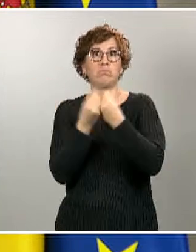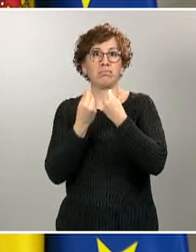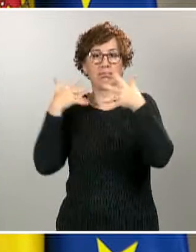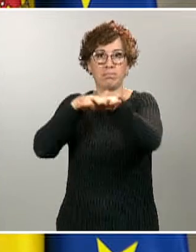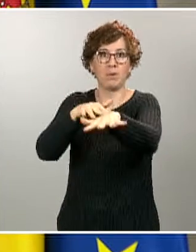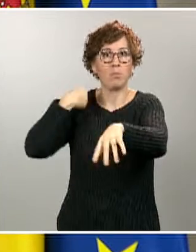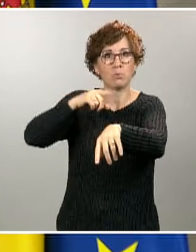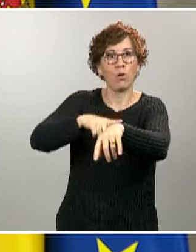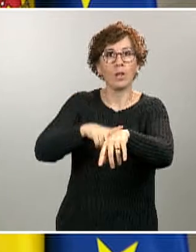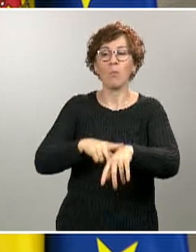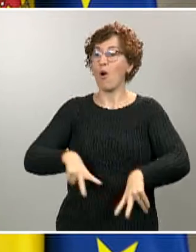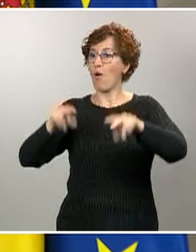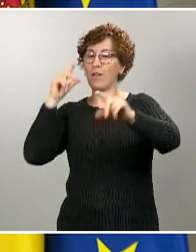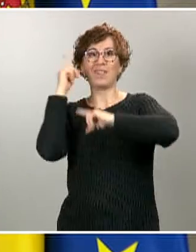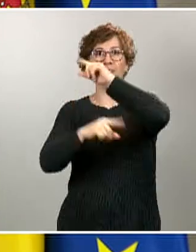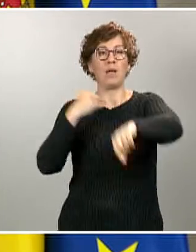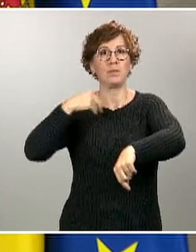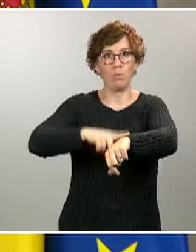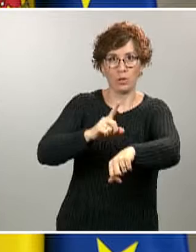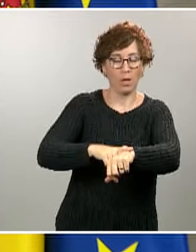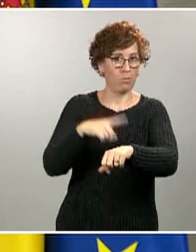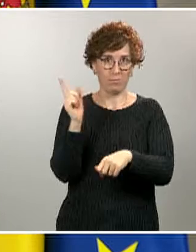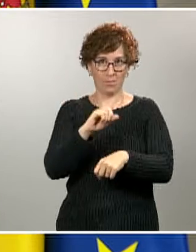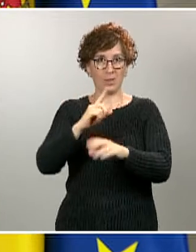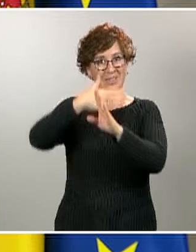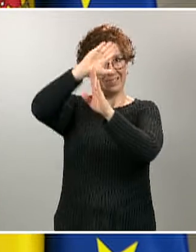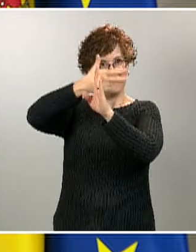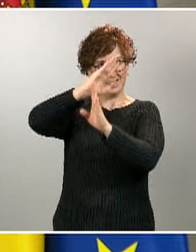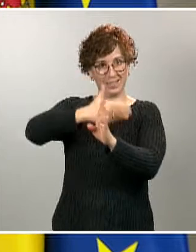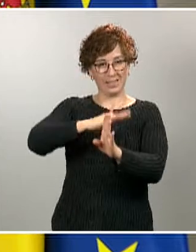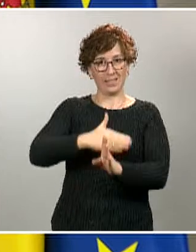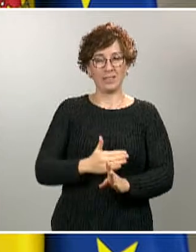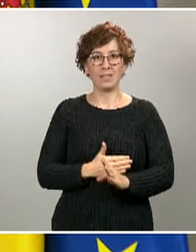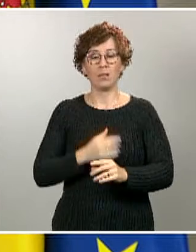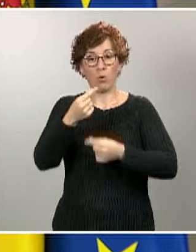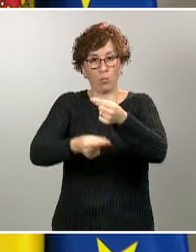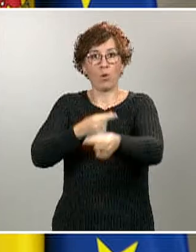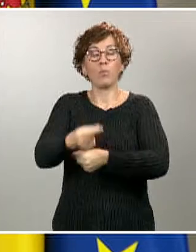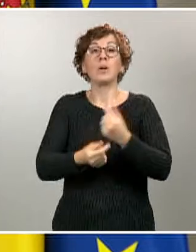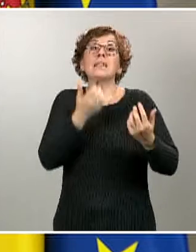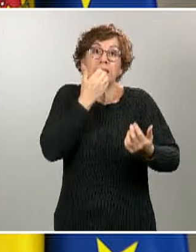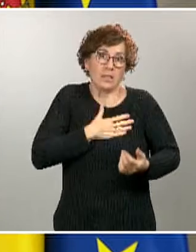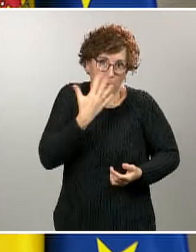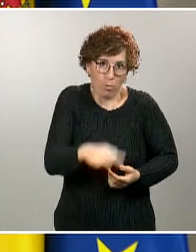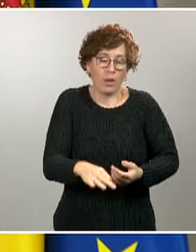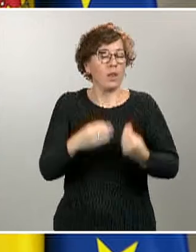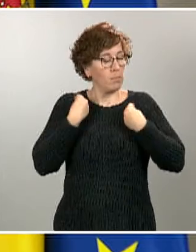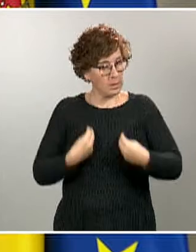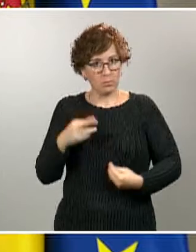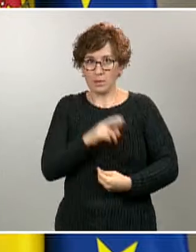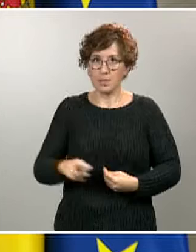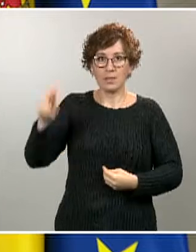ordinarios. Y contemplarse, como he dicho ya también, siempre que sea posible, todos los mecanismos de teletrabajo.